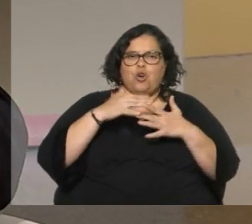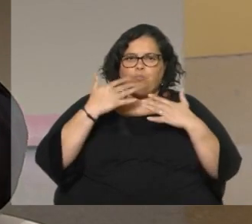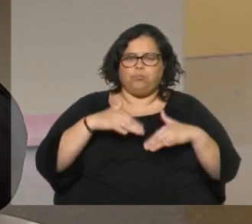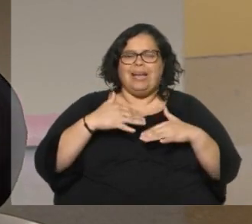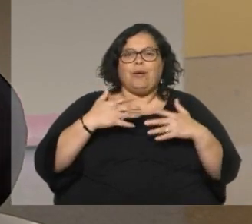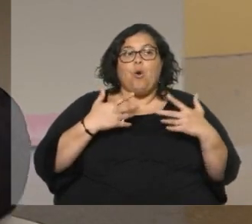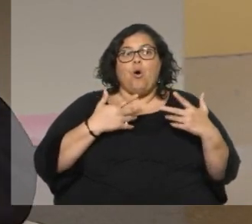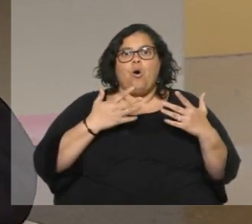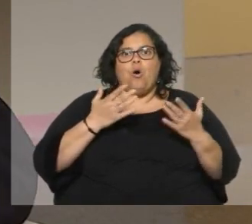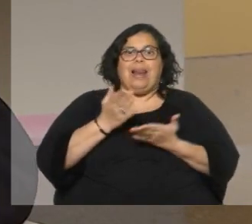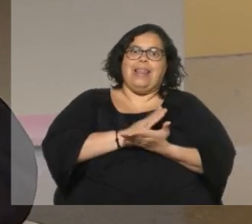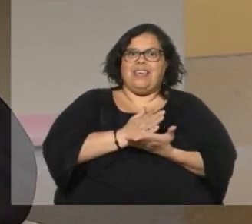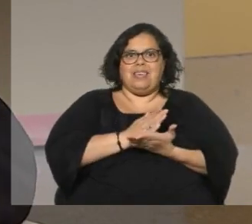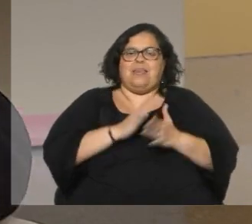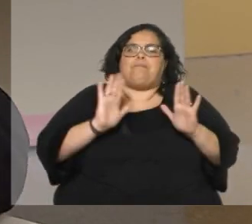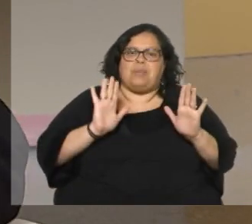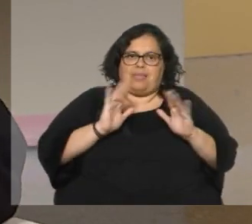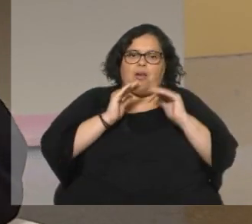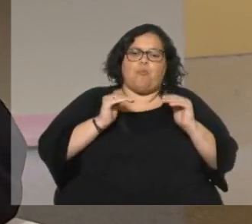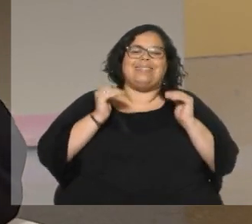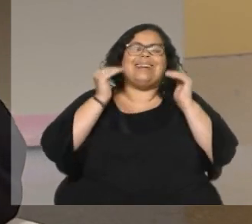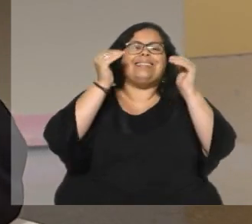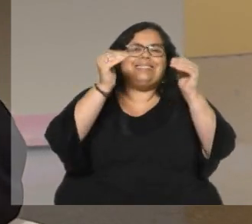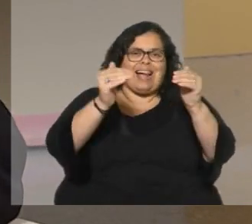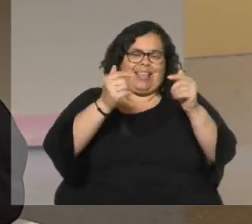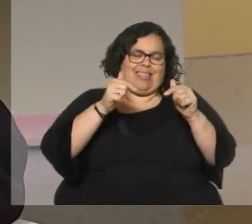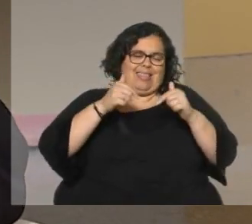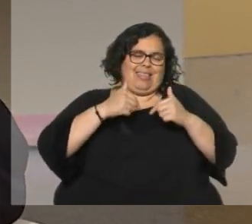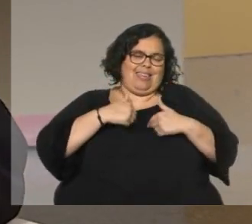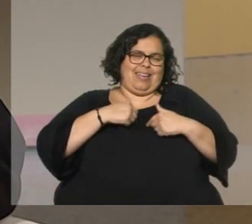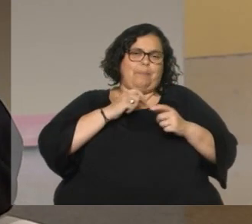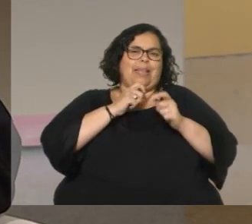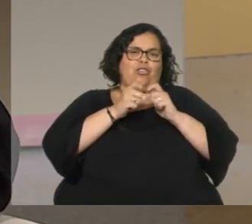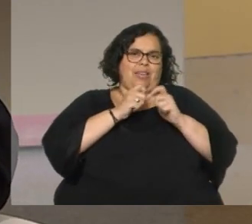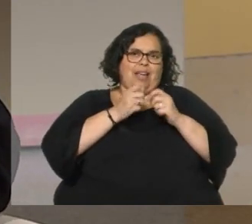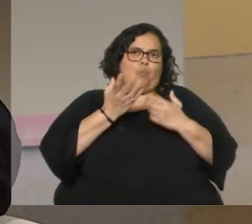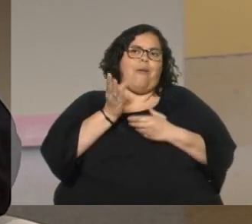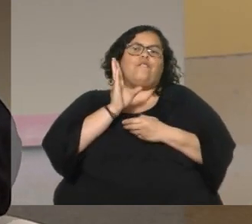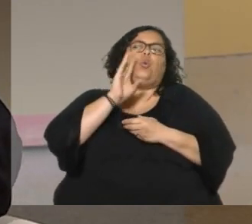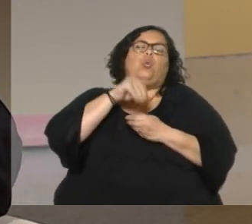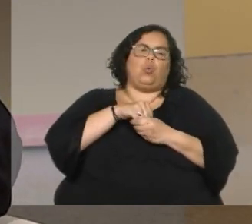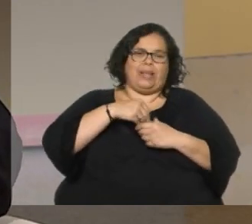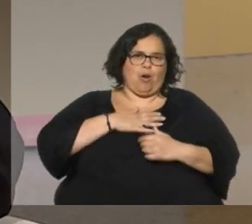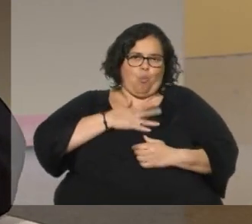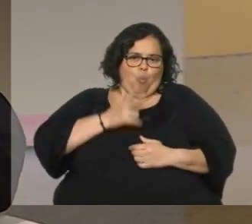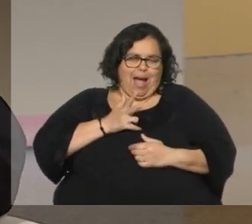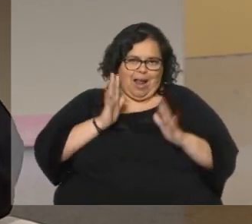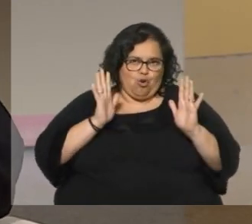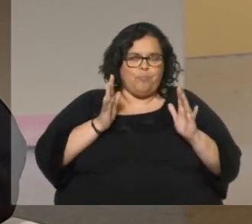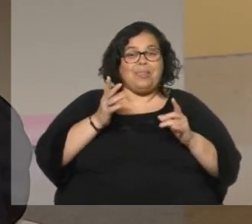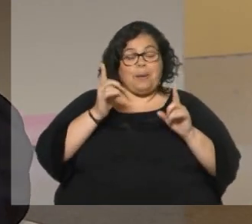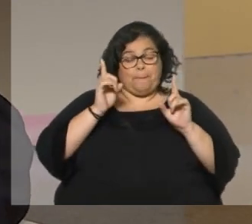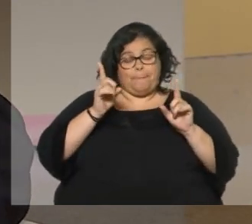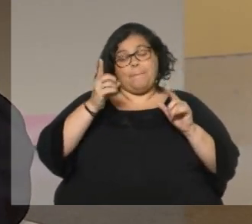trascendió lo que era la parte periodística y se involucró también el ser humano te hago una pequeña introducción nos habían